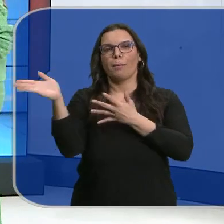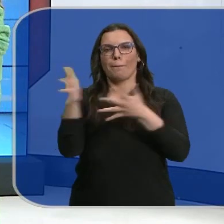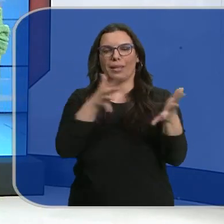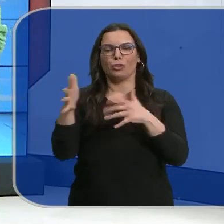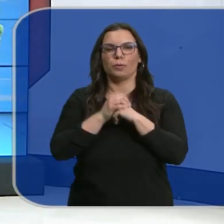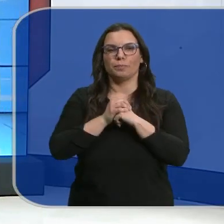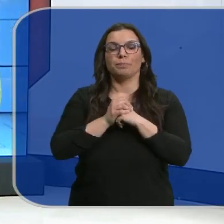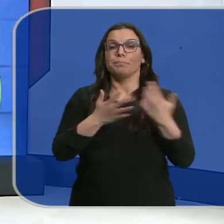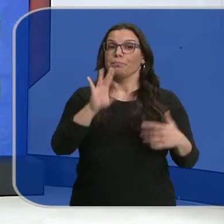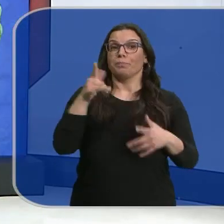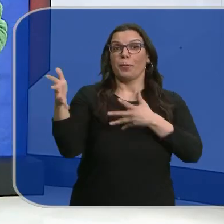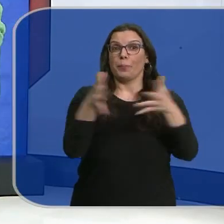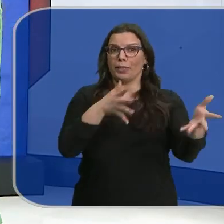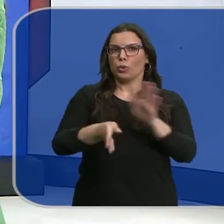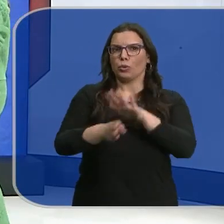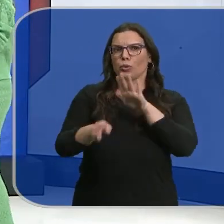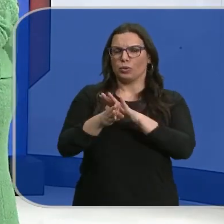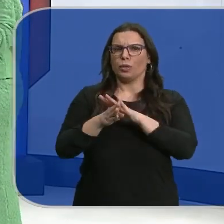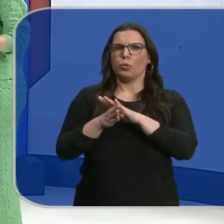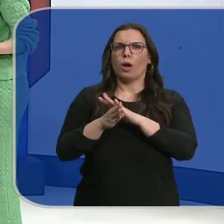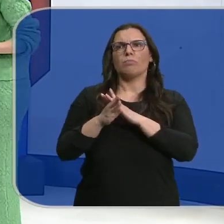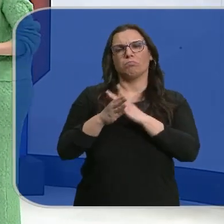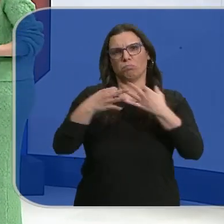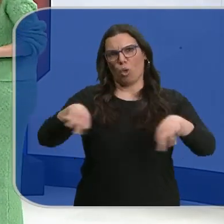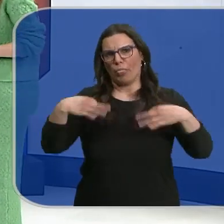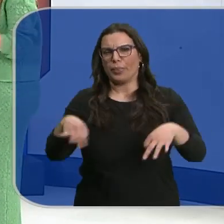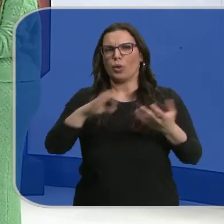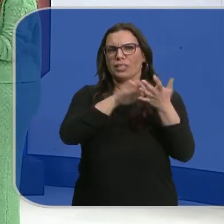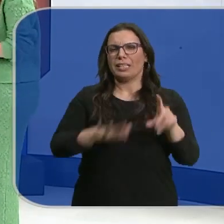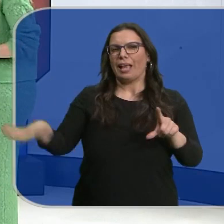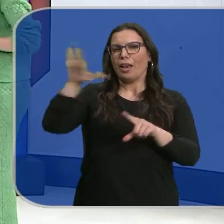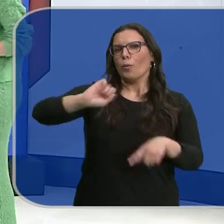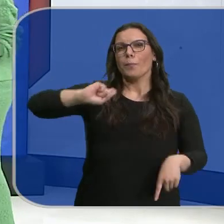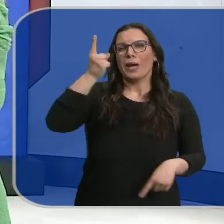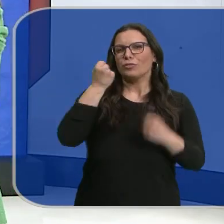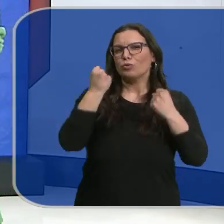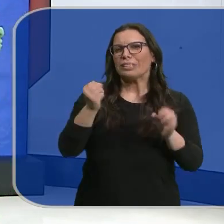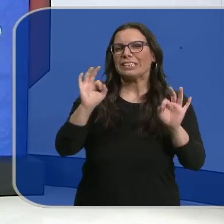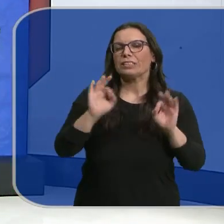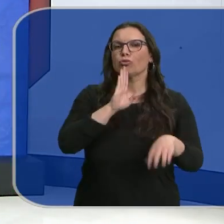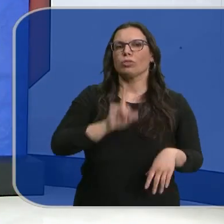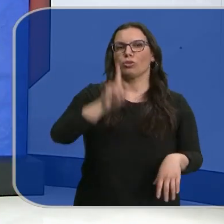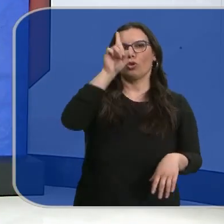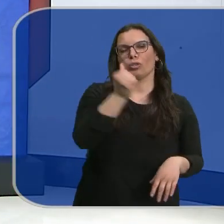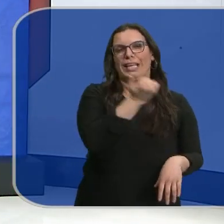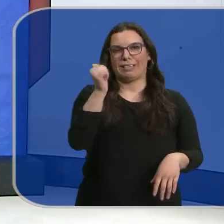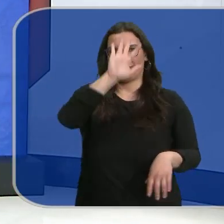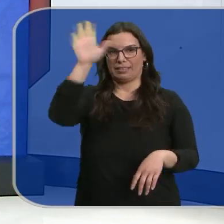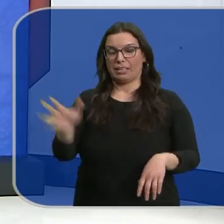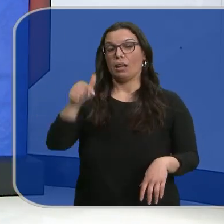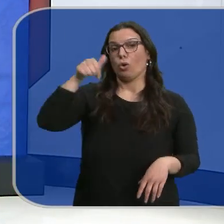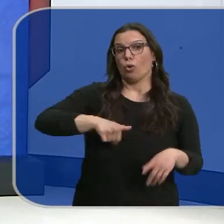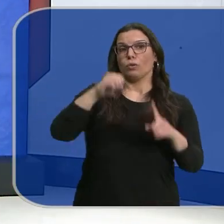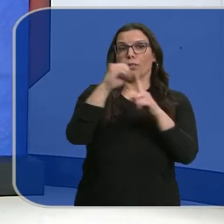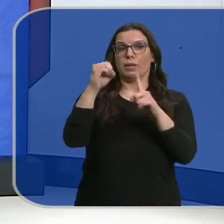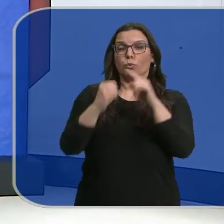Ferrer. Ese viento que va a seguir soplando con rachas moderadas en toda Castilla y León, pero especialmente fuertes en el norte y en el este de la comunidad. Y